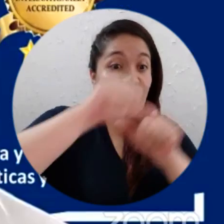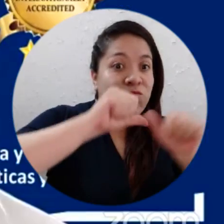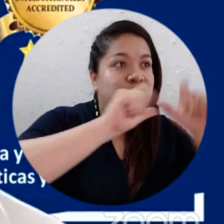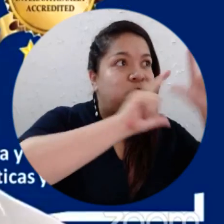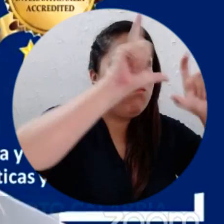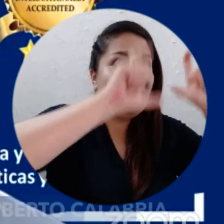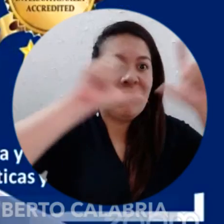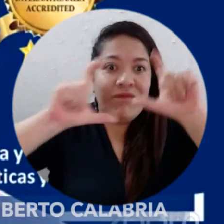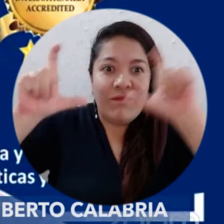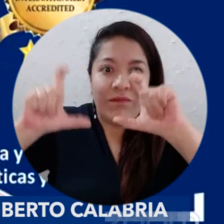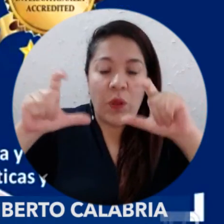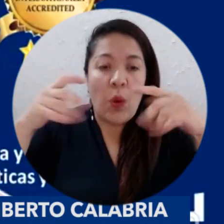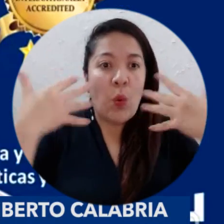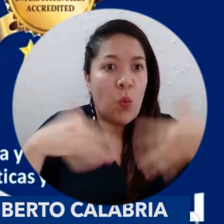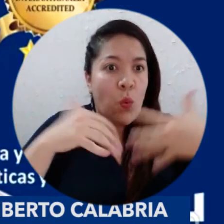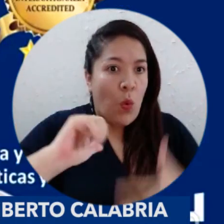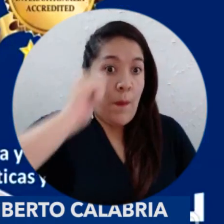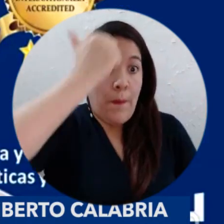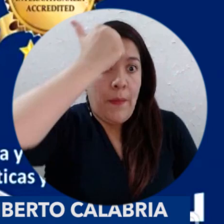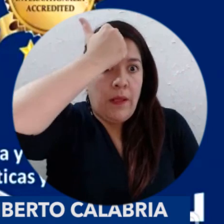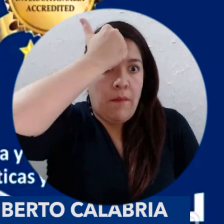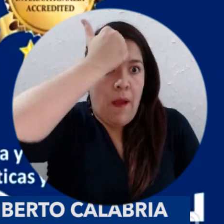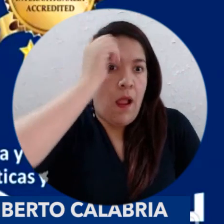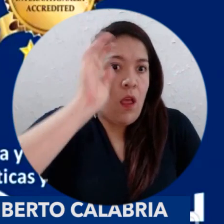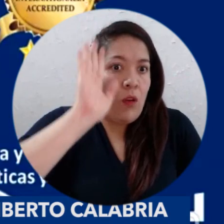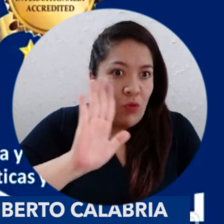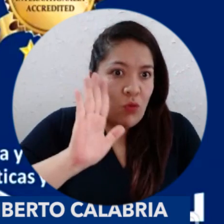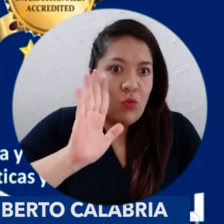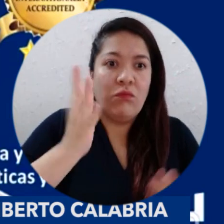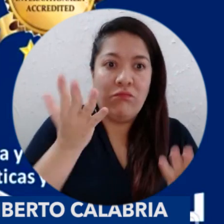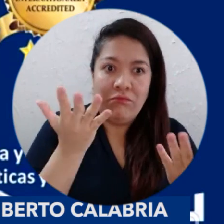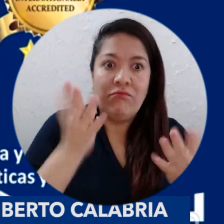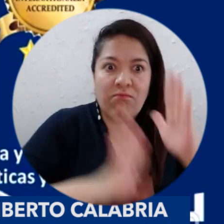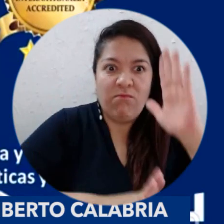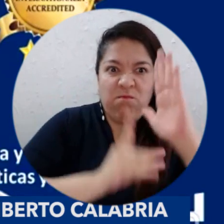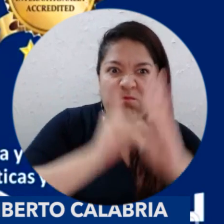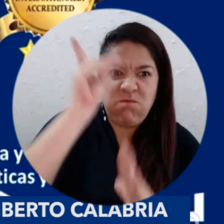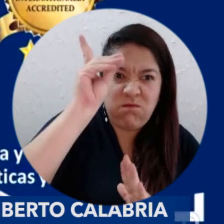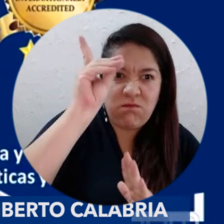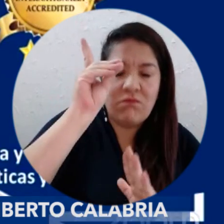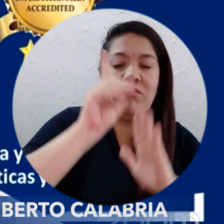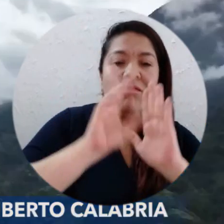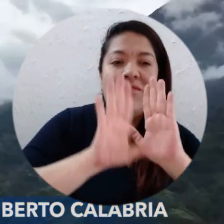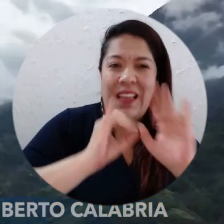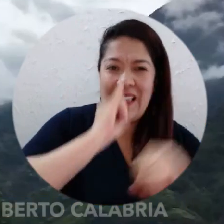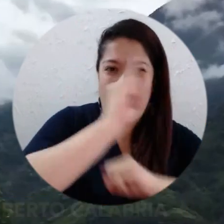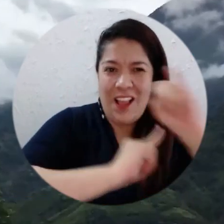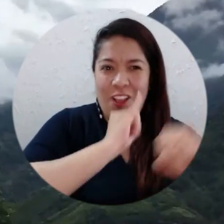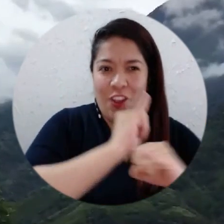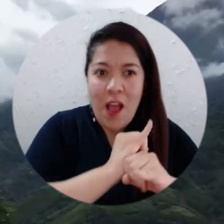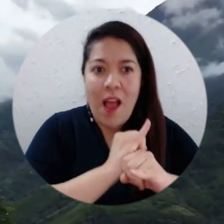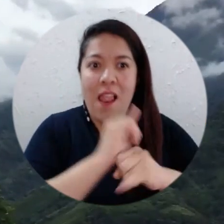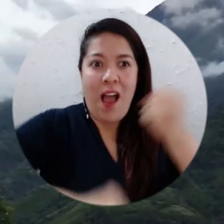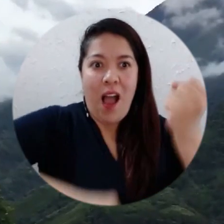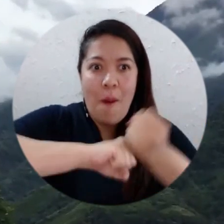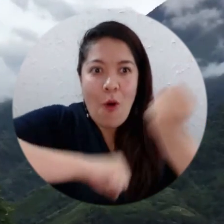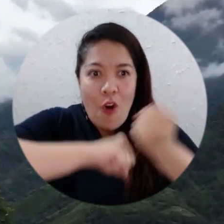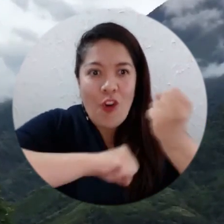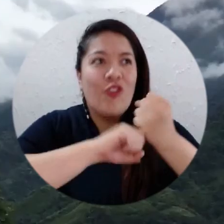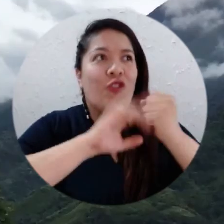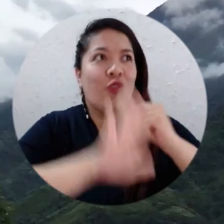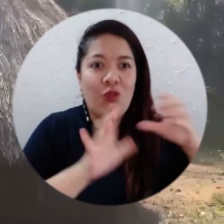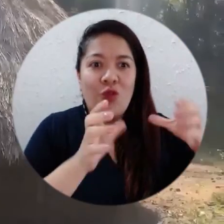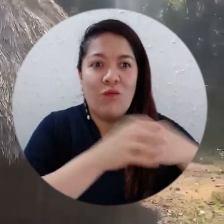El turismo se configura como uno de los principales motores económicos de desarrollo internacional como aporte a esta